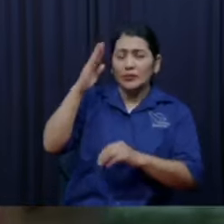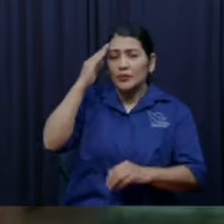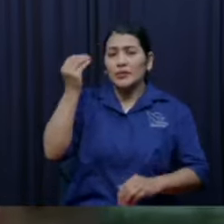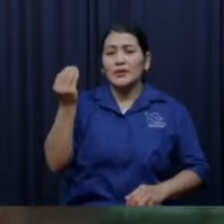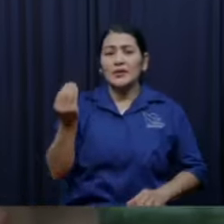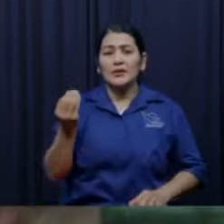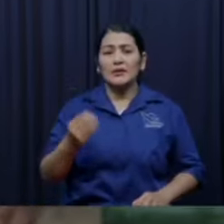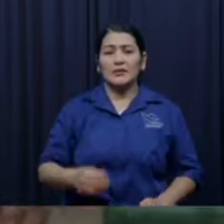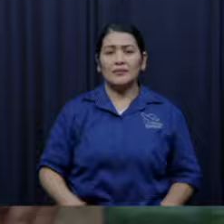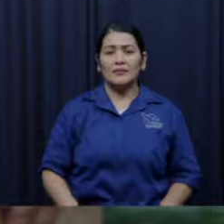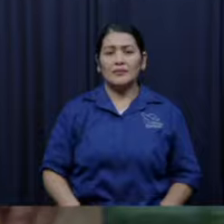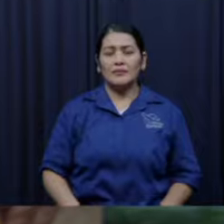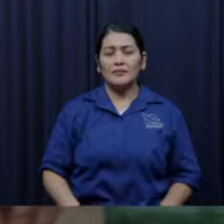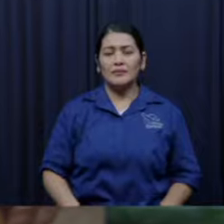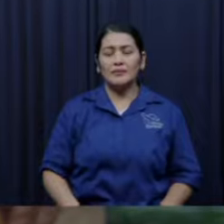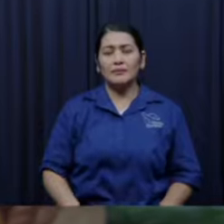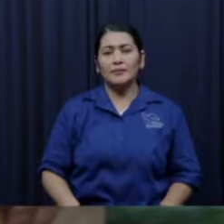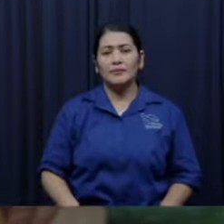la hermana Lupita,